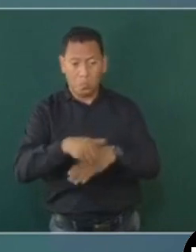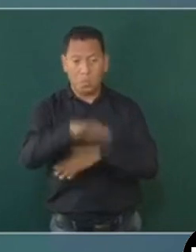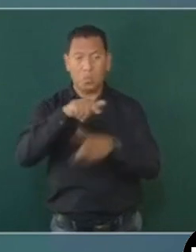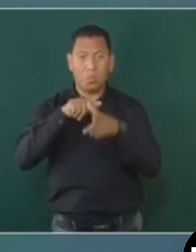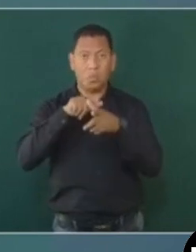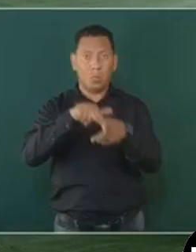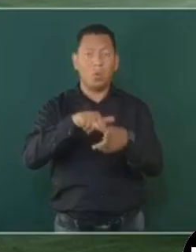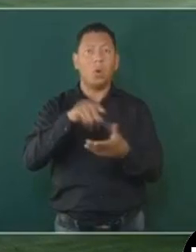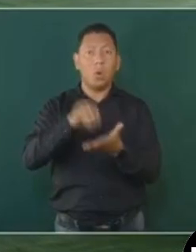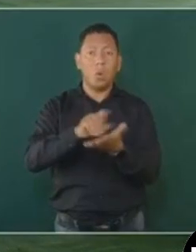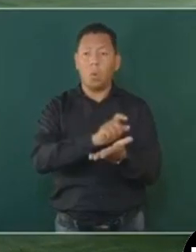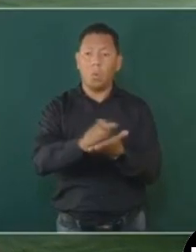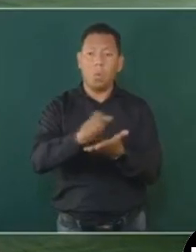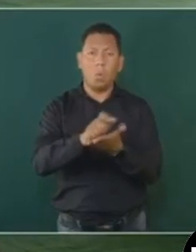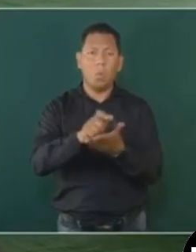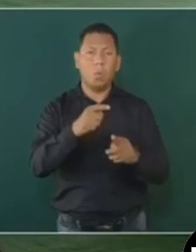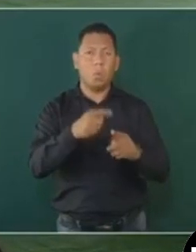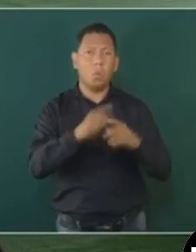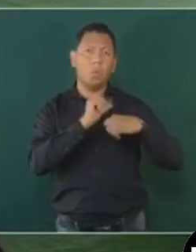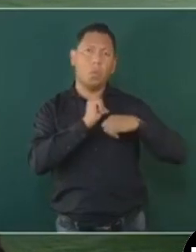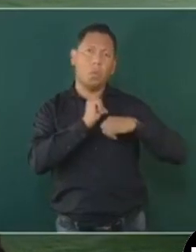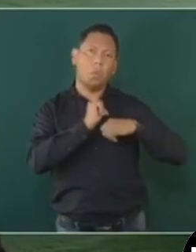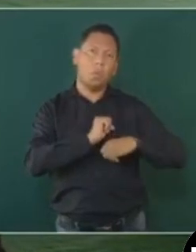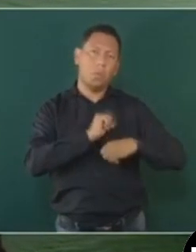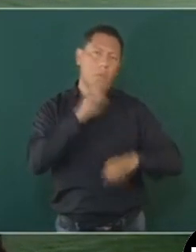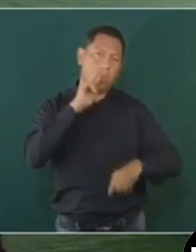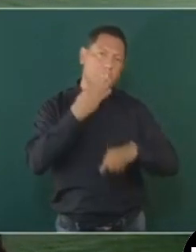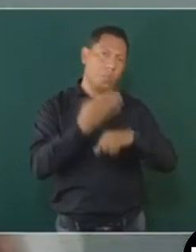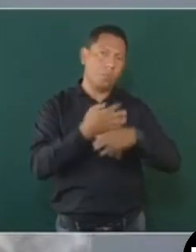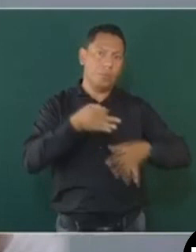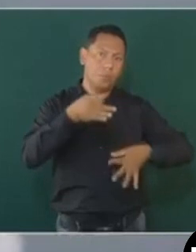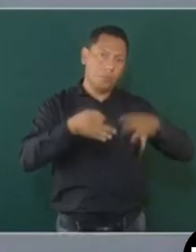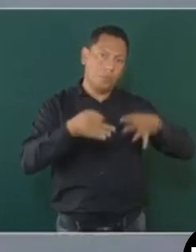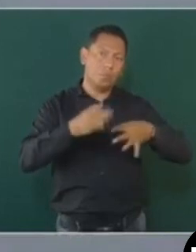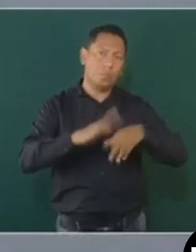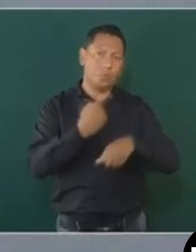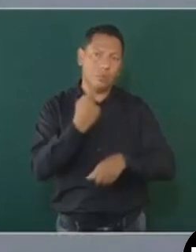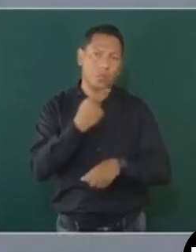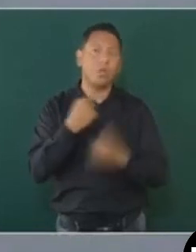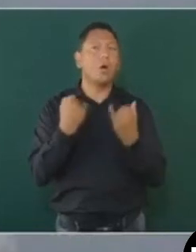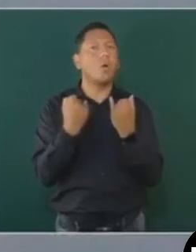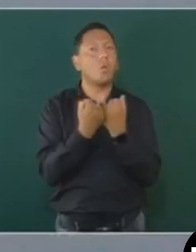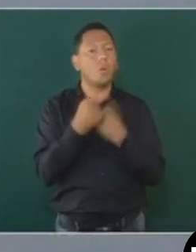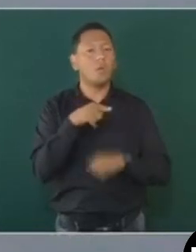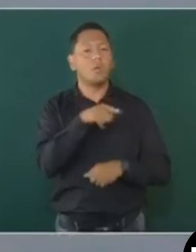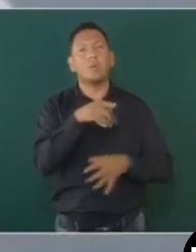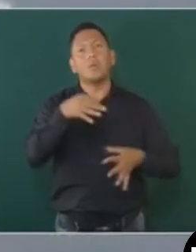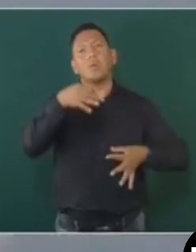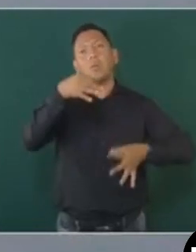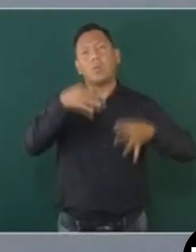que los ampararon el Poder Judicial, jueces,